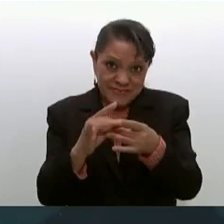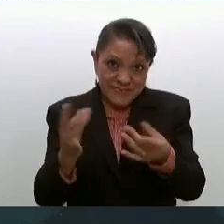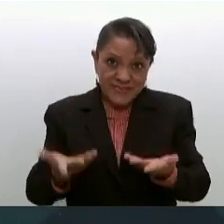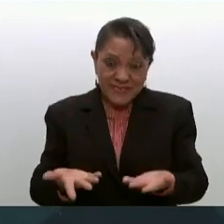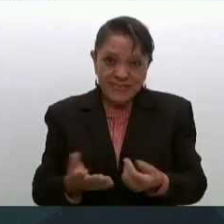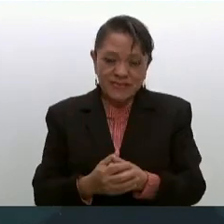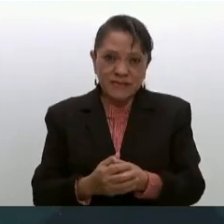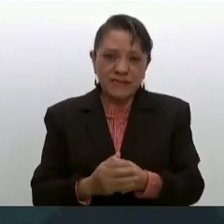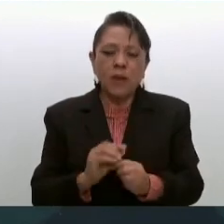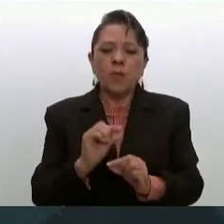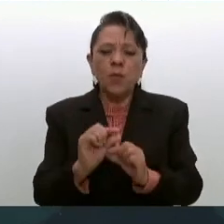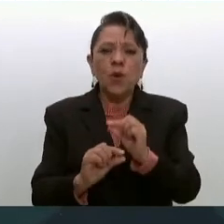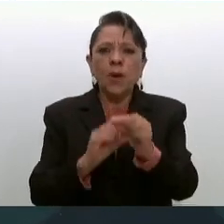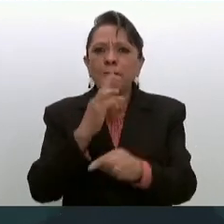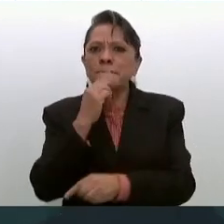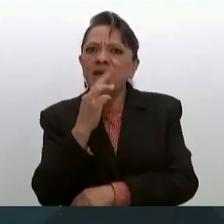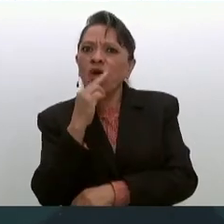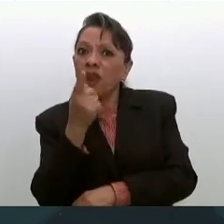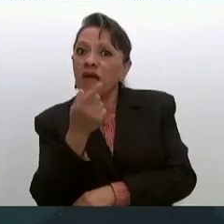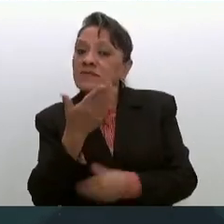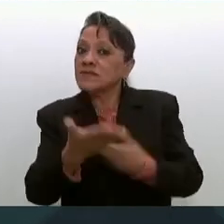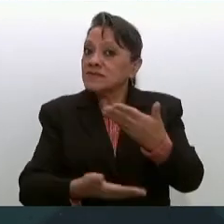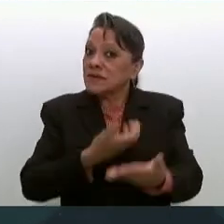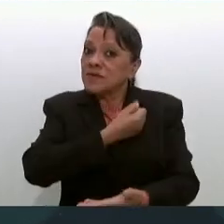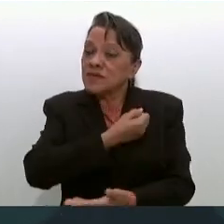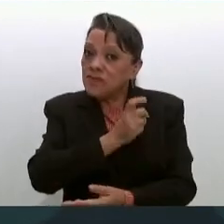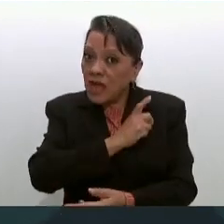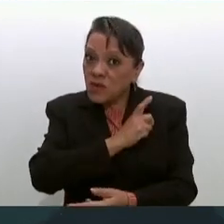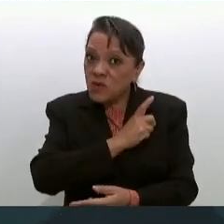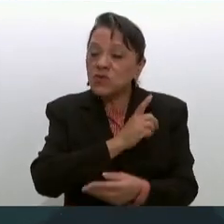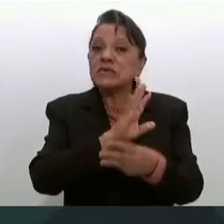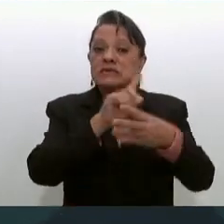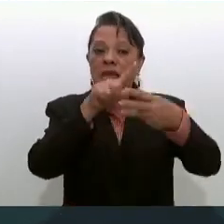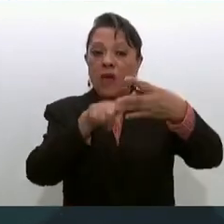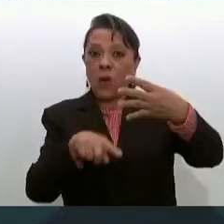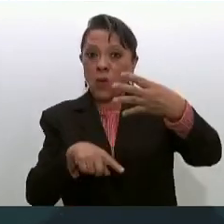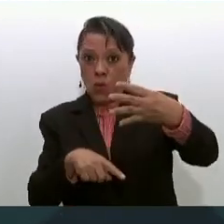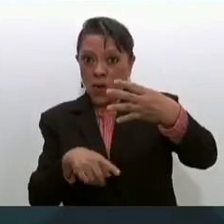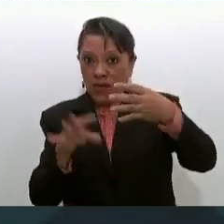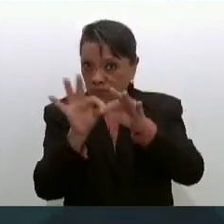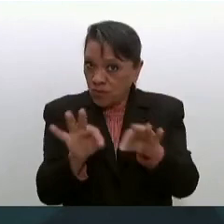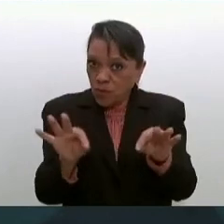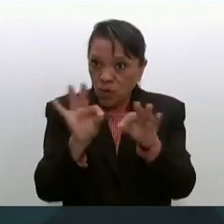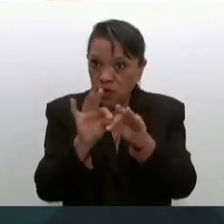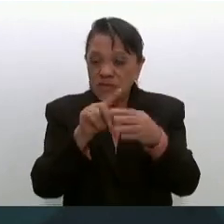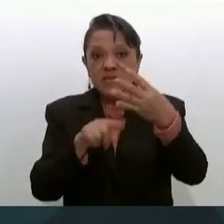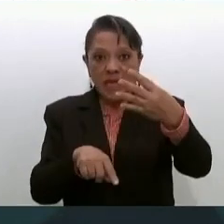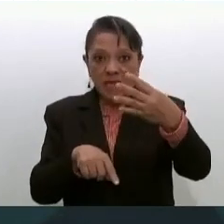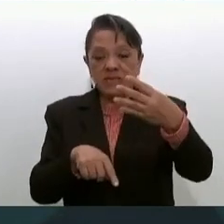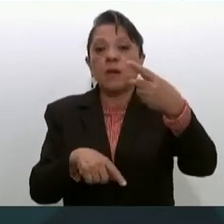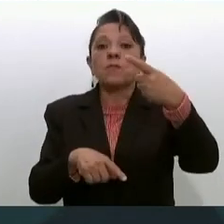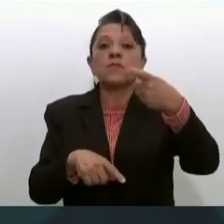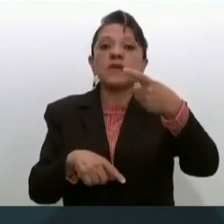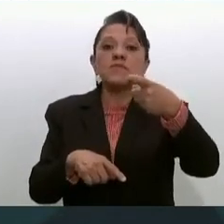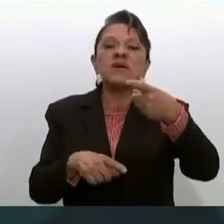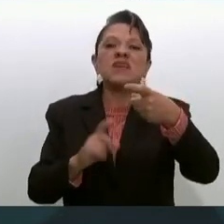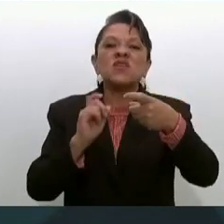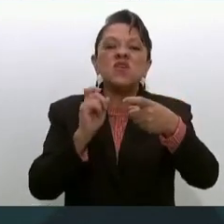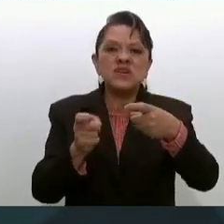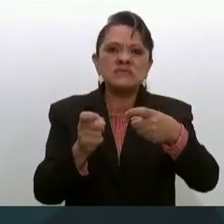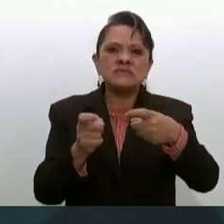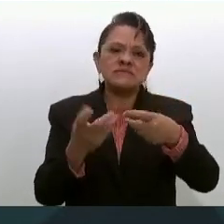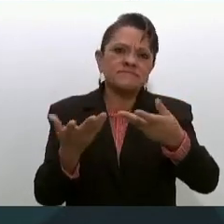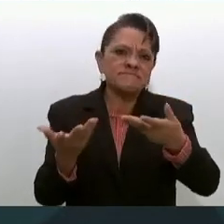mejorando los servicios de salud son cuatro aspectos fundamentales primero que se